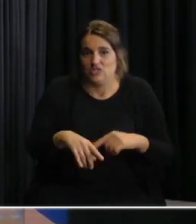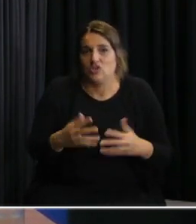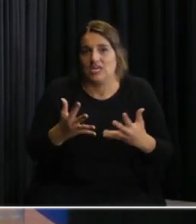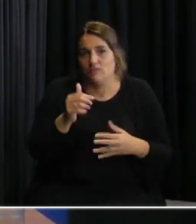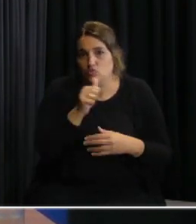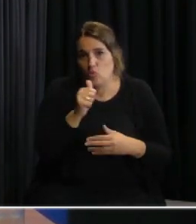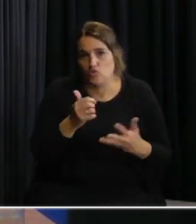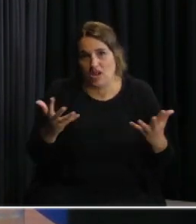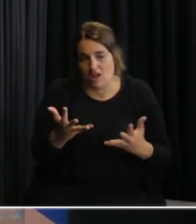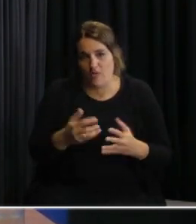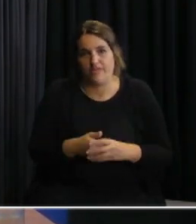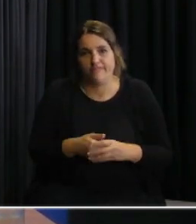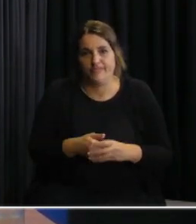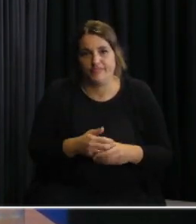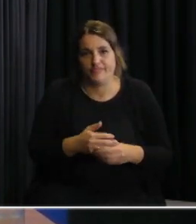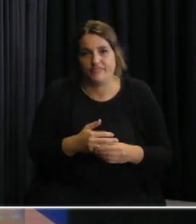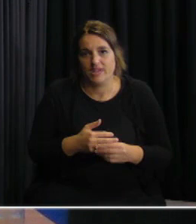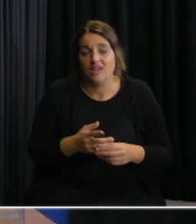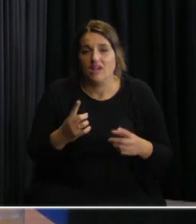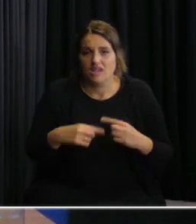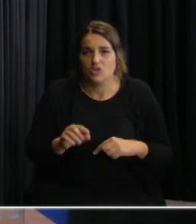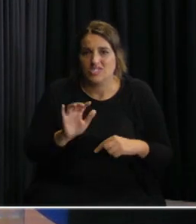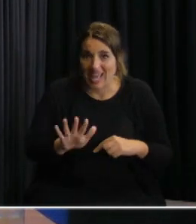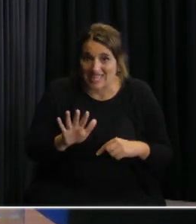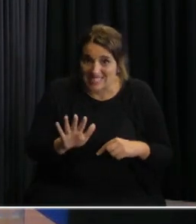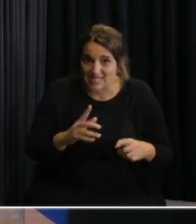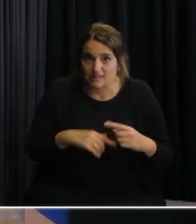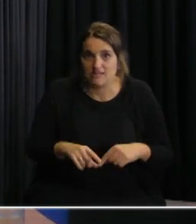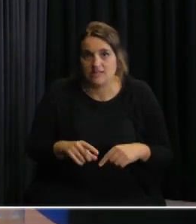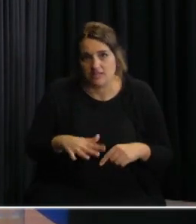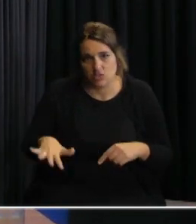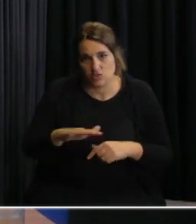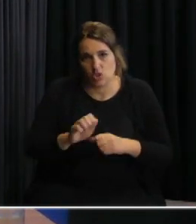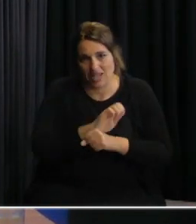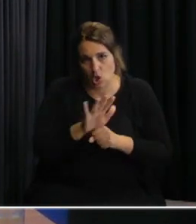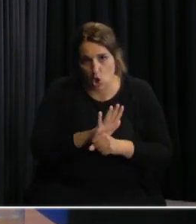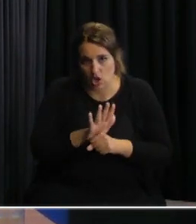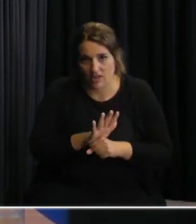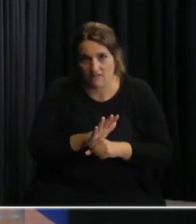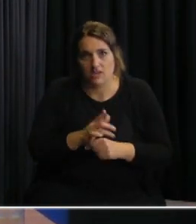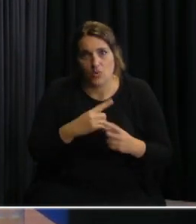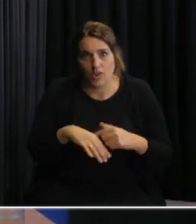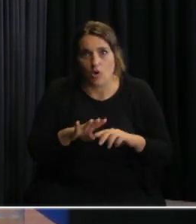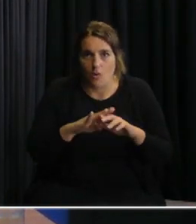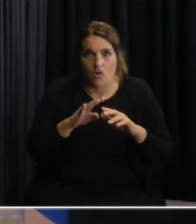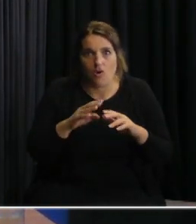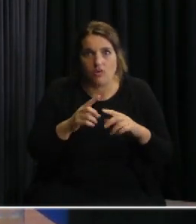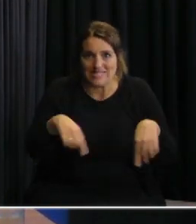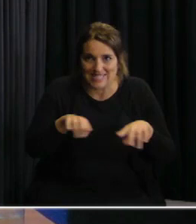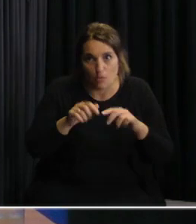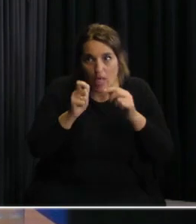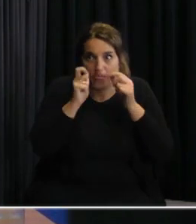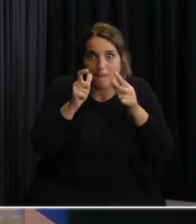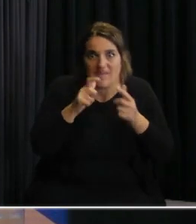resolver ahora todo esto este suceso del coronavirus es como el gran despertador pero como bien dijo